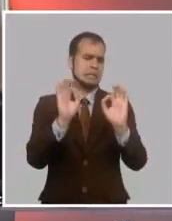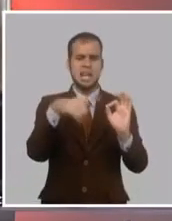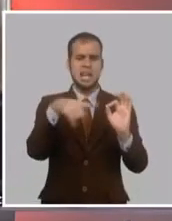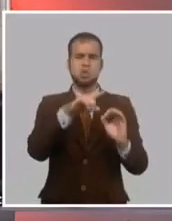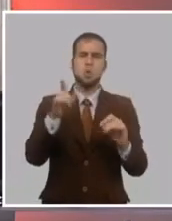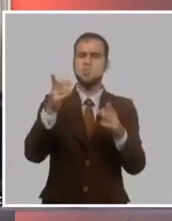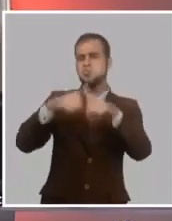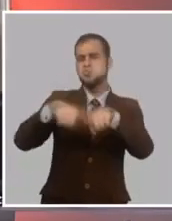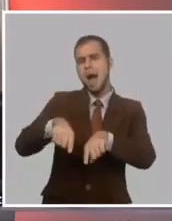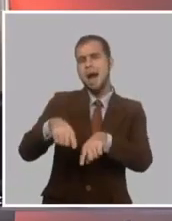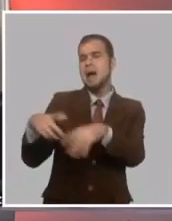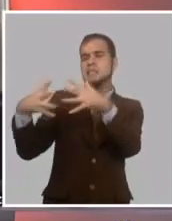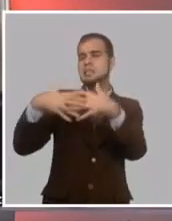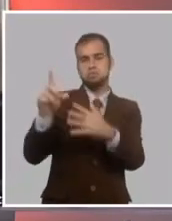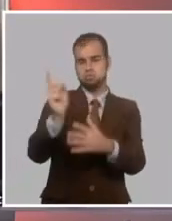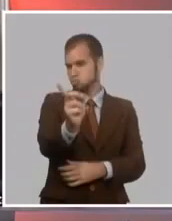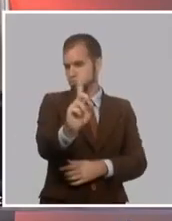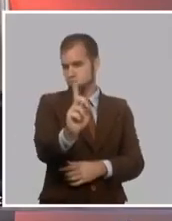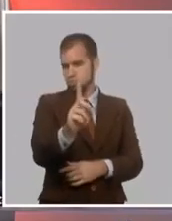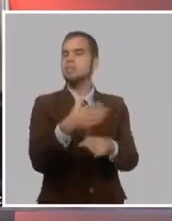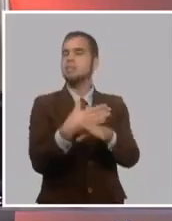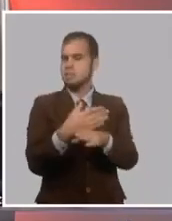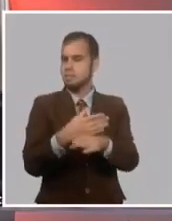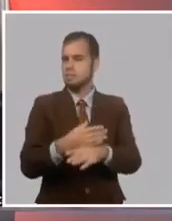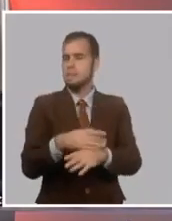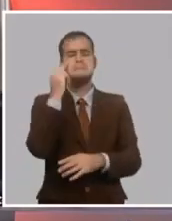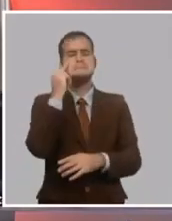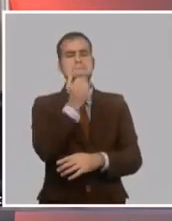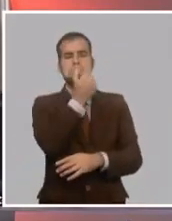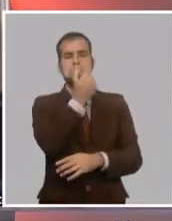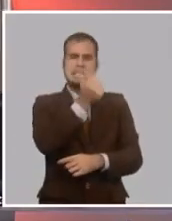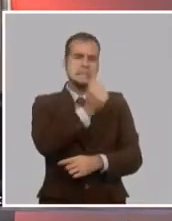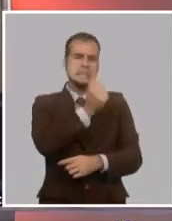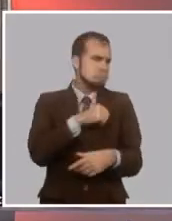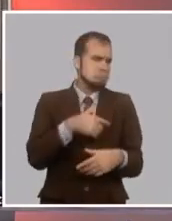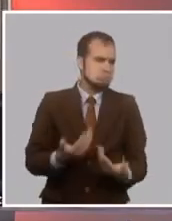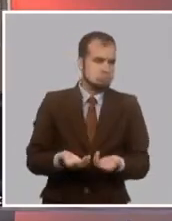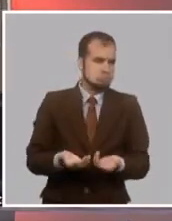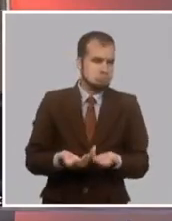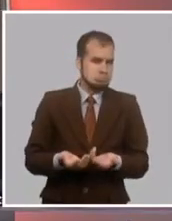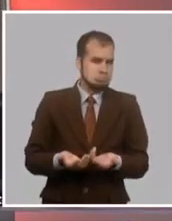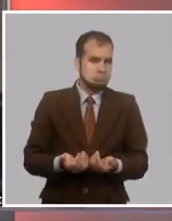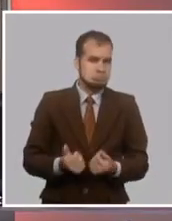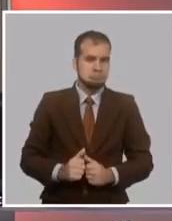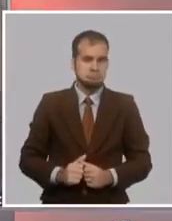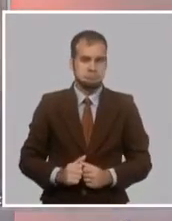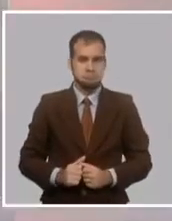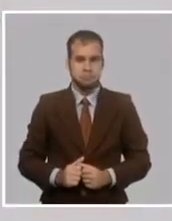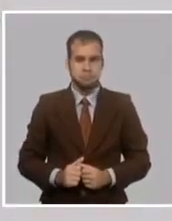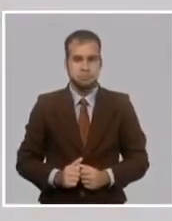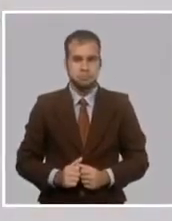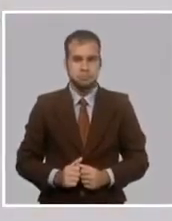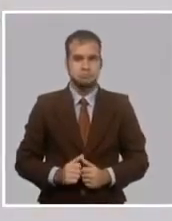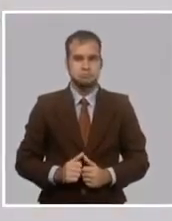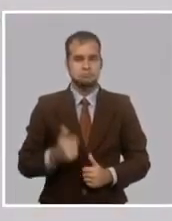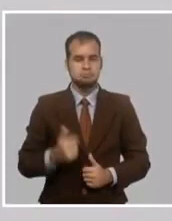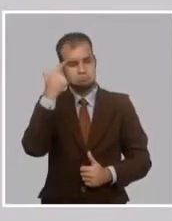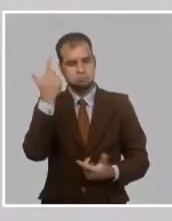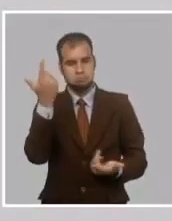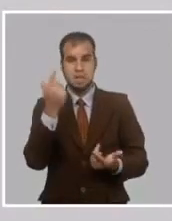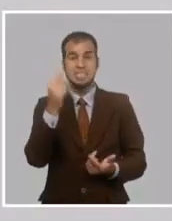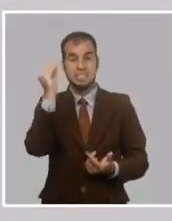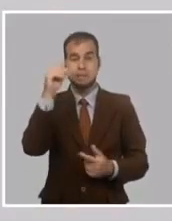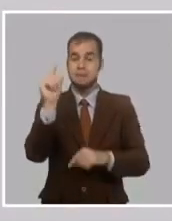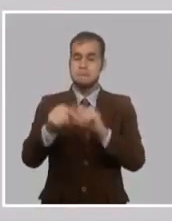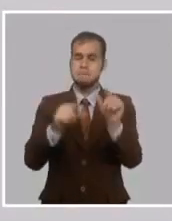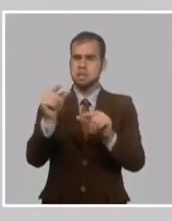decir. Se trata para Martí de que hay que buscar cómo trabajan en conjunto todos los emigrados de